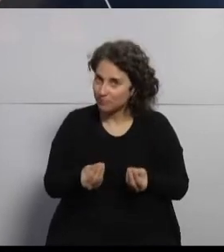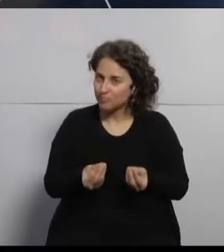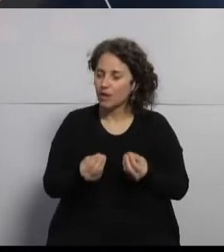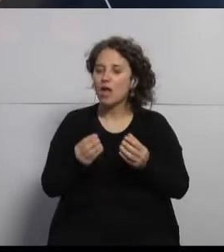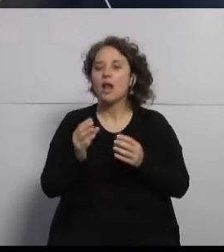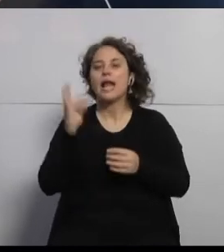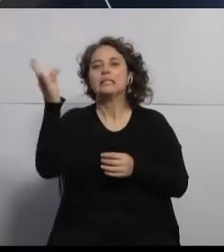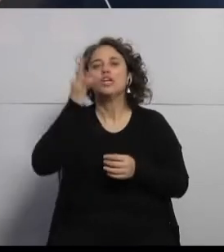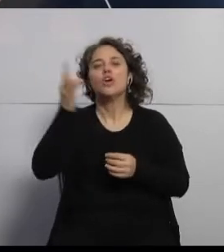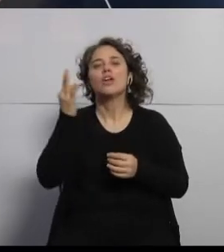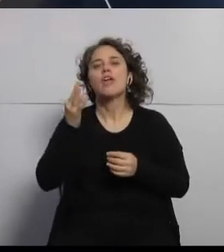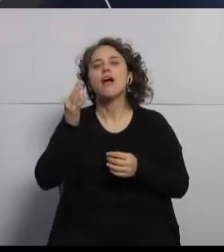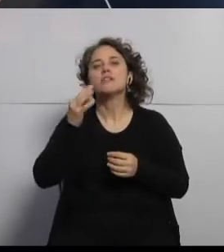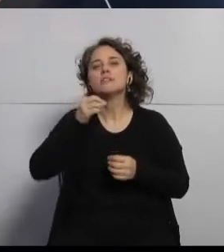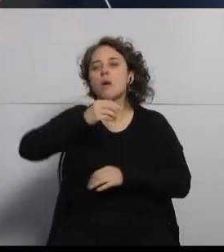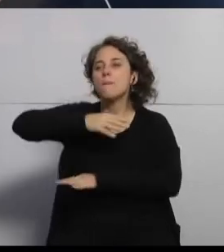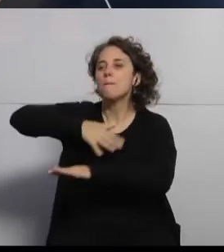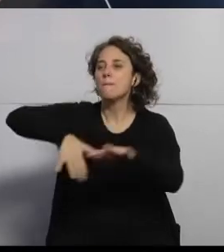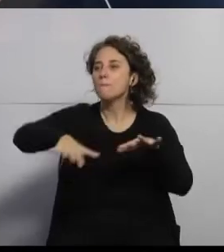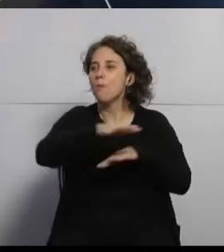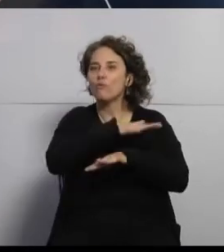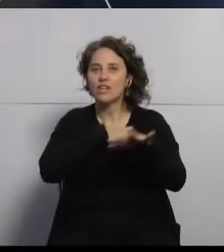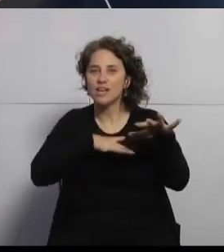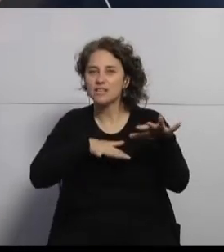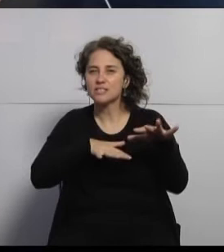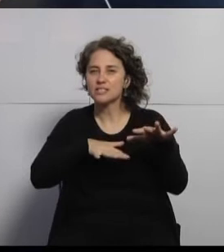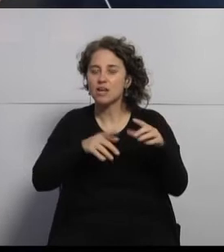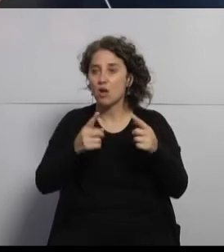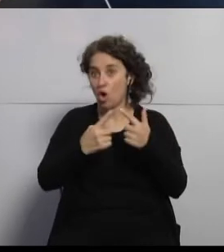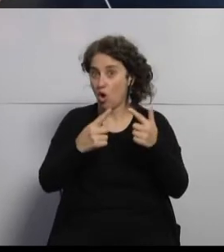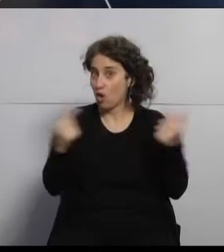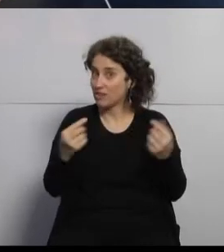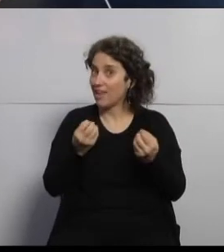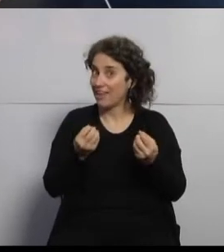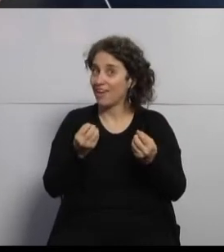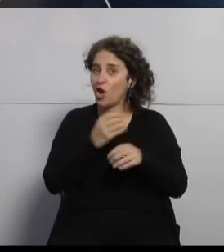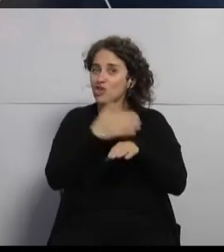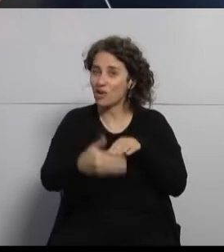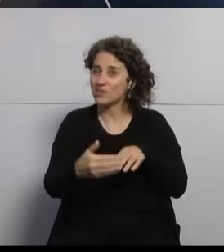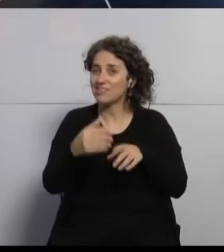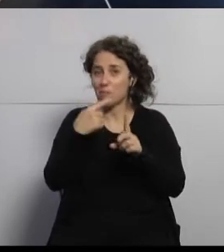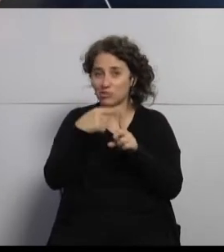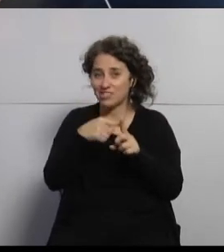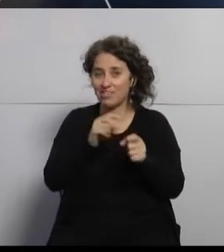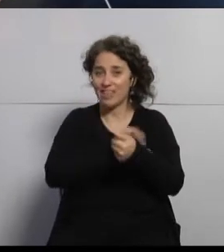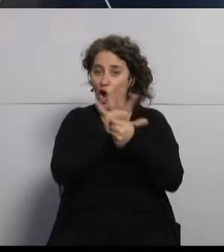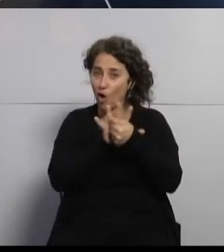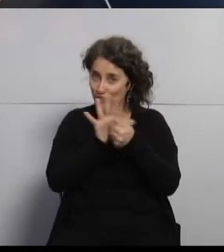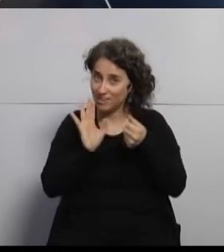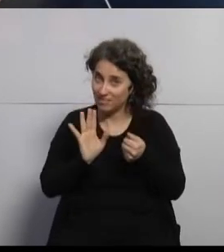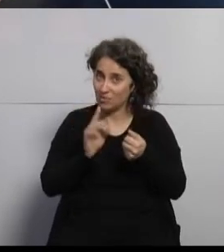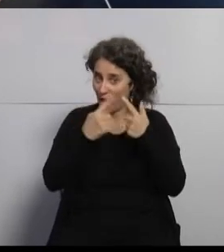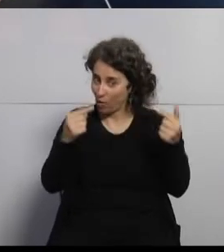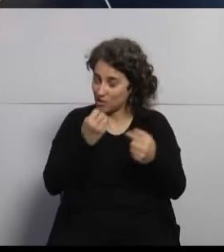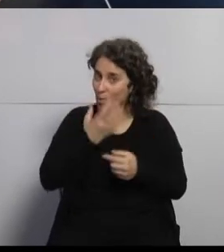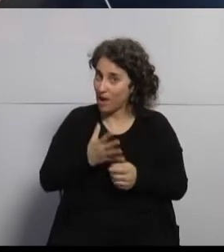tecnologías móviles, digamos, una de las bondades que le he visto al COVID, de hecho, pues, obviamente es una enfermedad con toda la parte